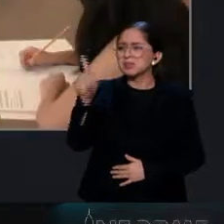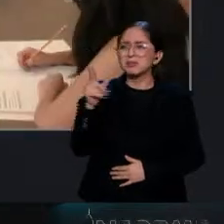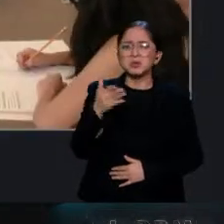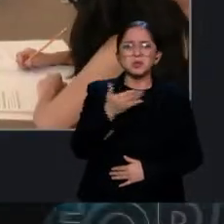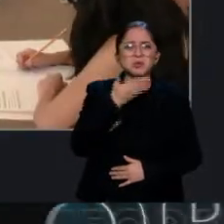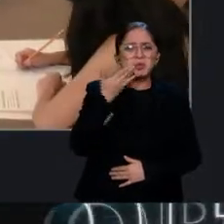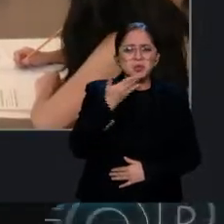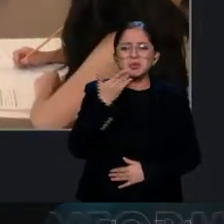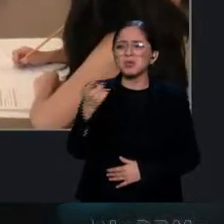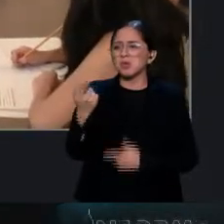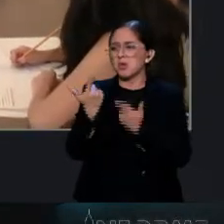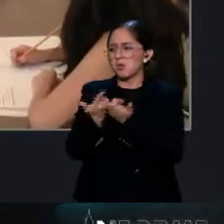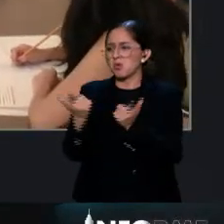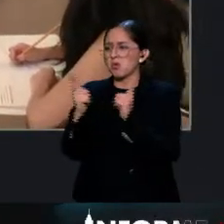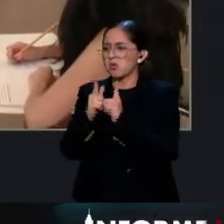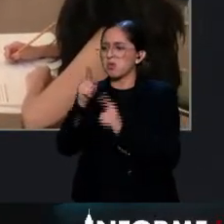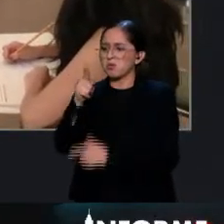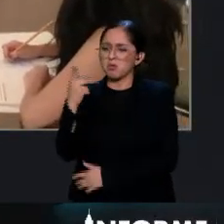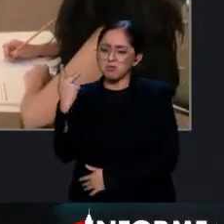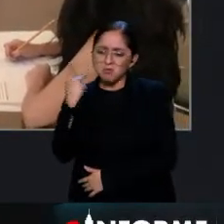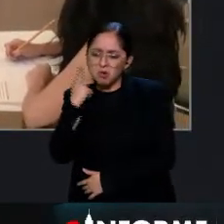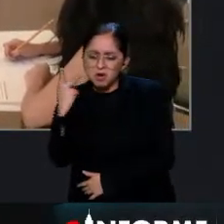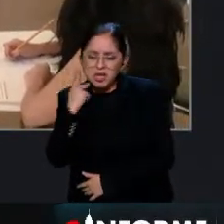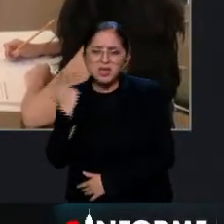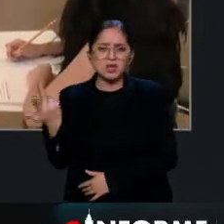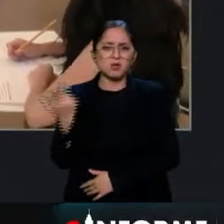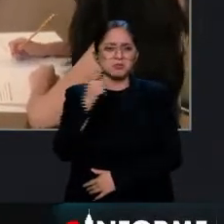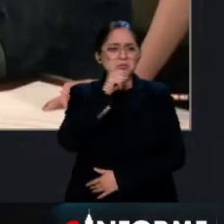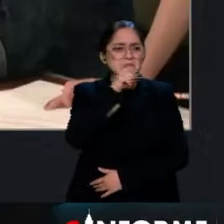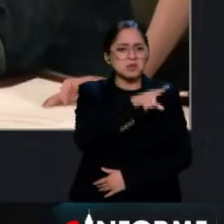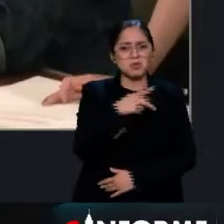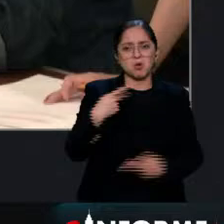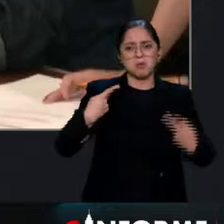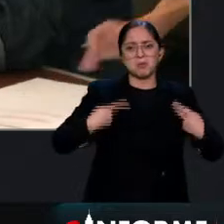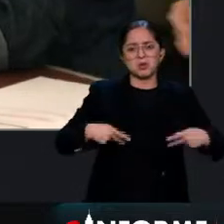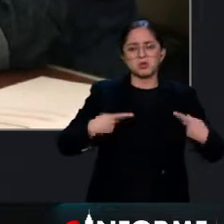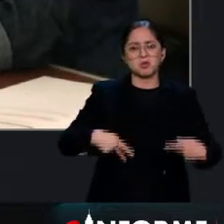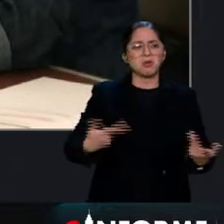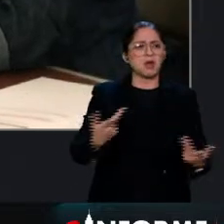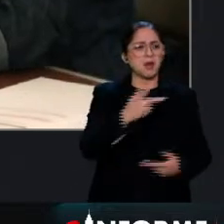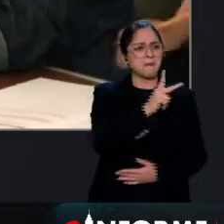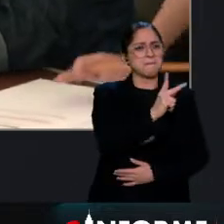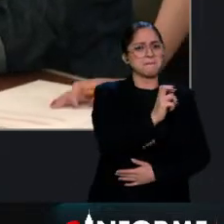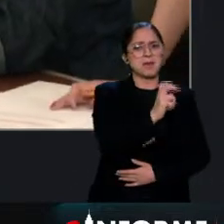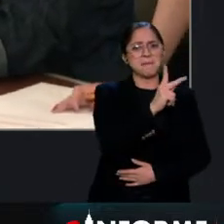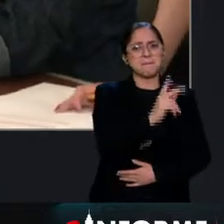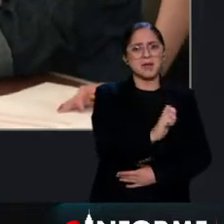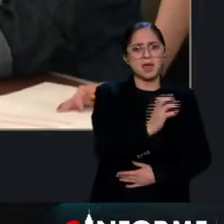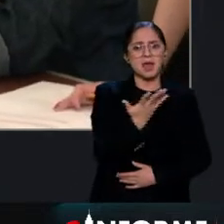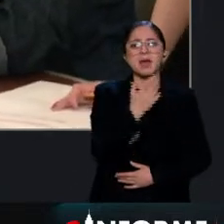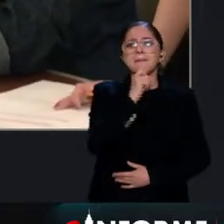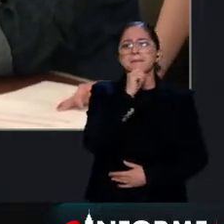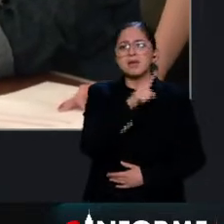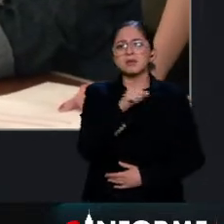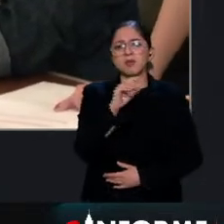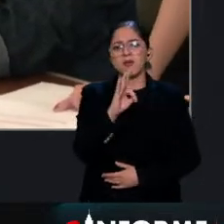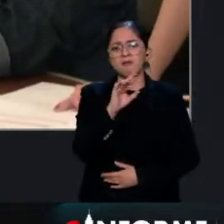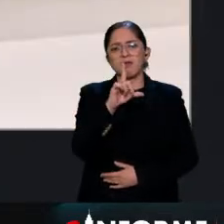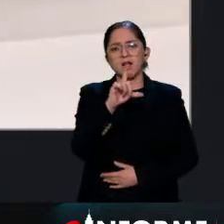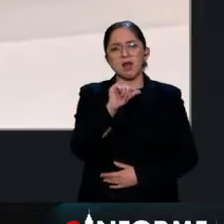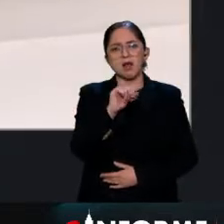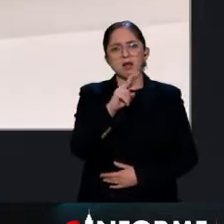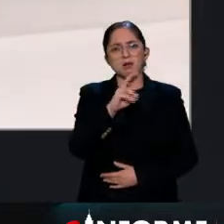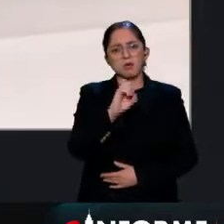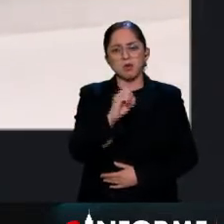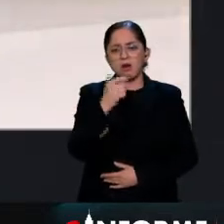partidos los intelectuales como Pepe y como y escuchaba también a Flavio Galván en